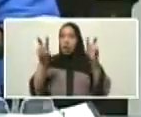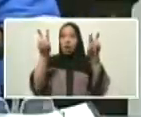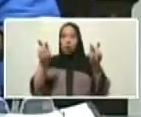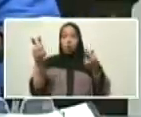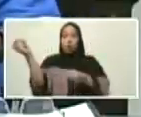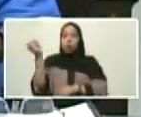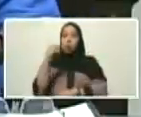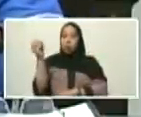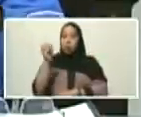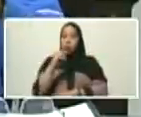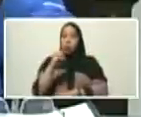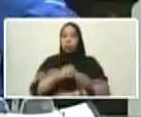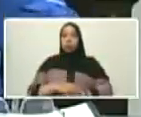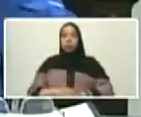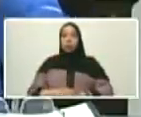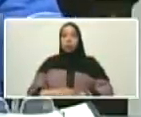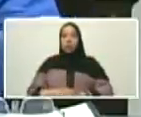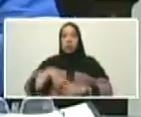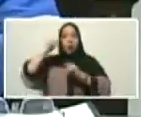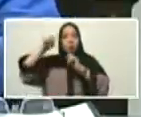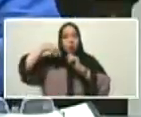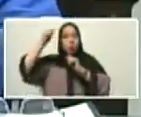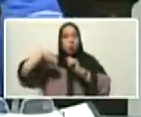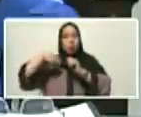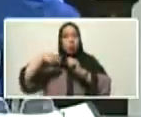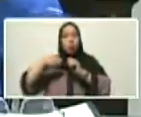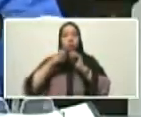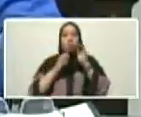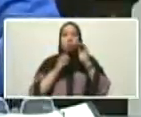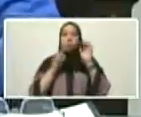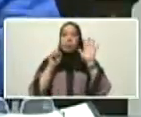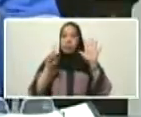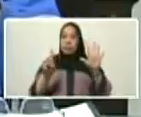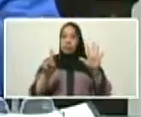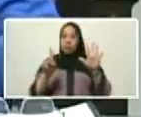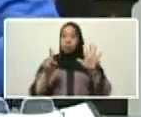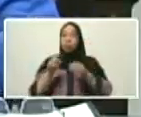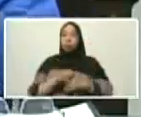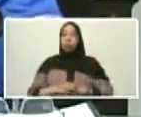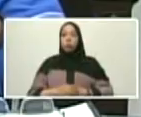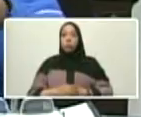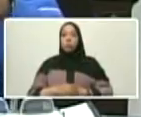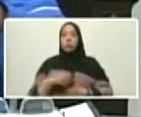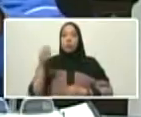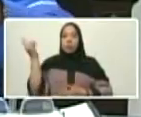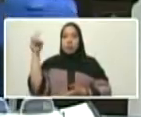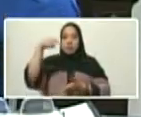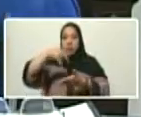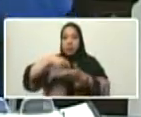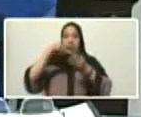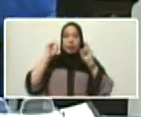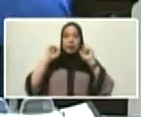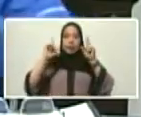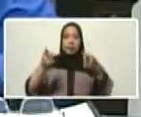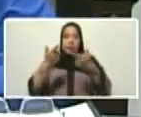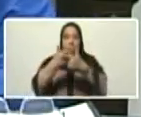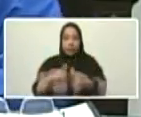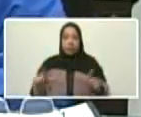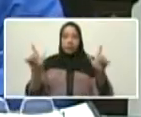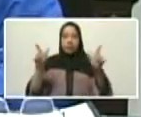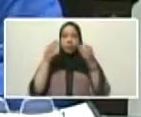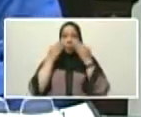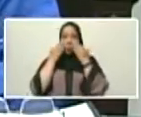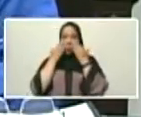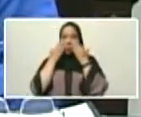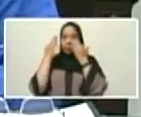más de la película seriada de la serie Carabobo Caminos de Libertad vamos a ver este